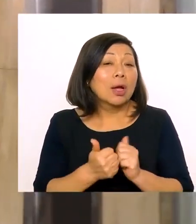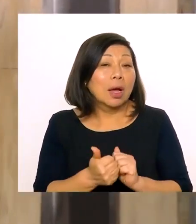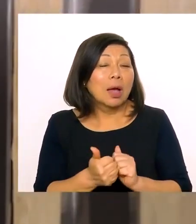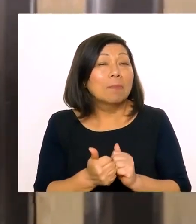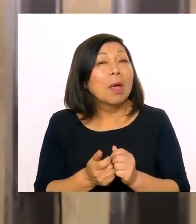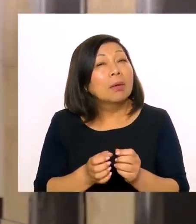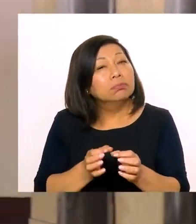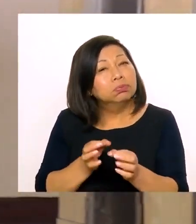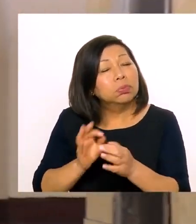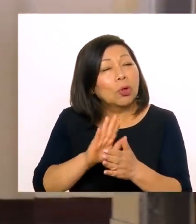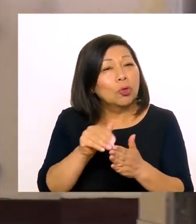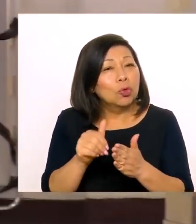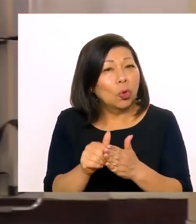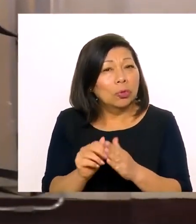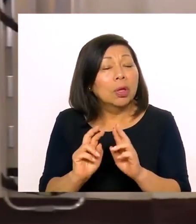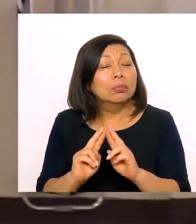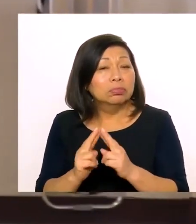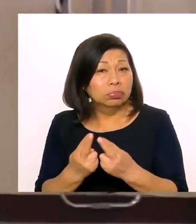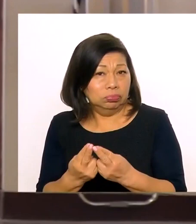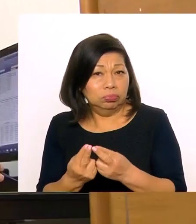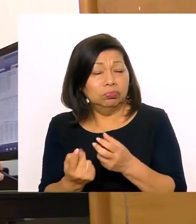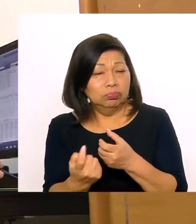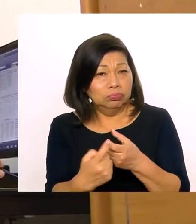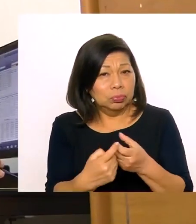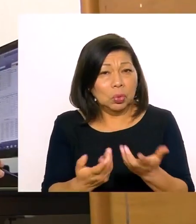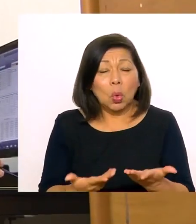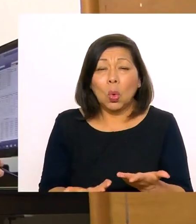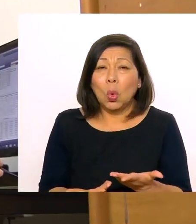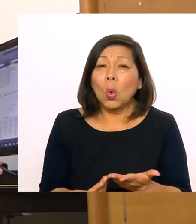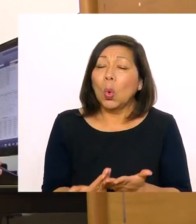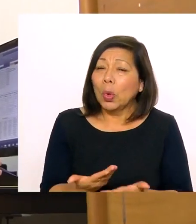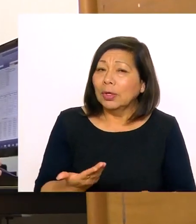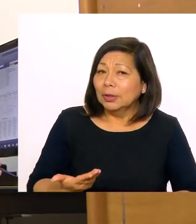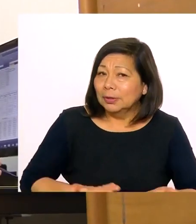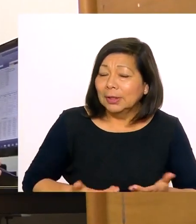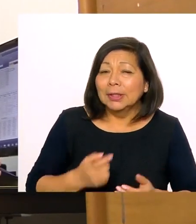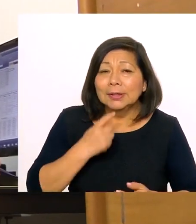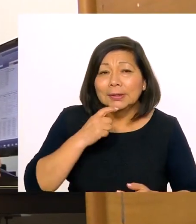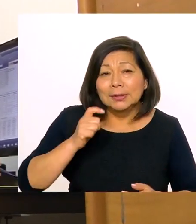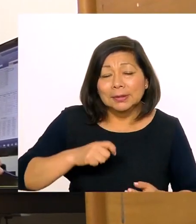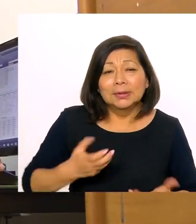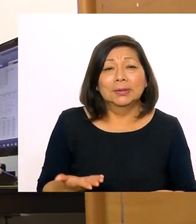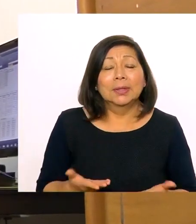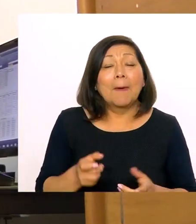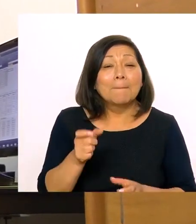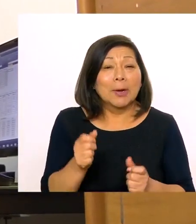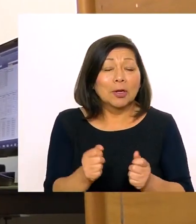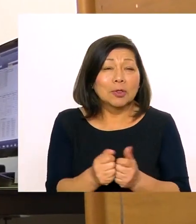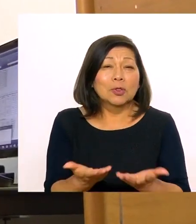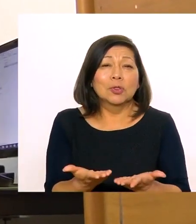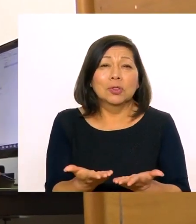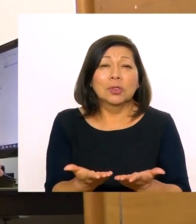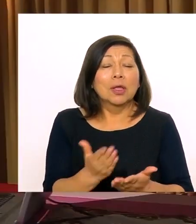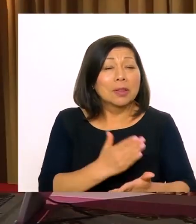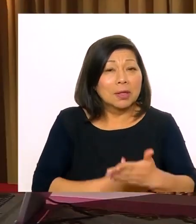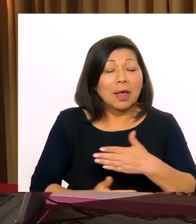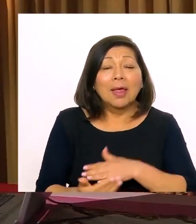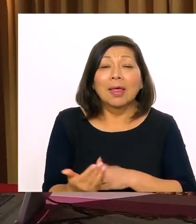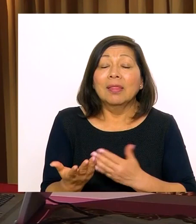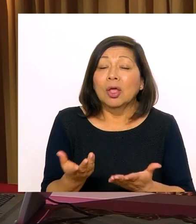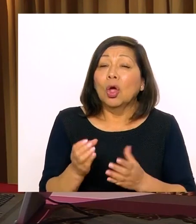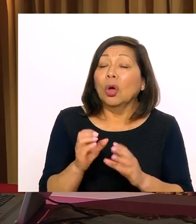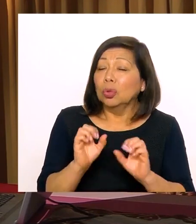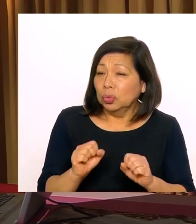incorporar mejor cambio y detalles para que todas las convocatorias de los nuevos servidores que requieren